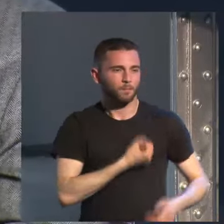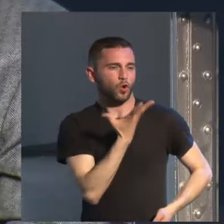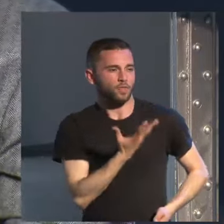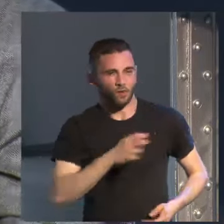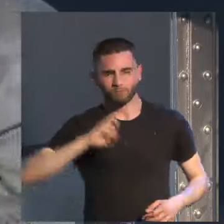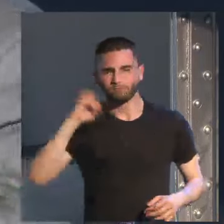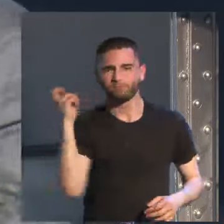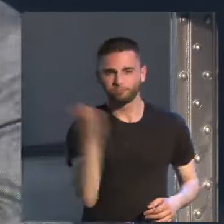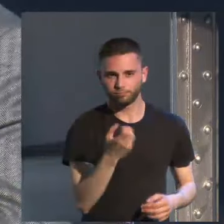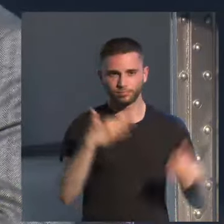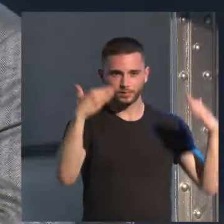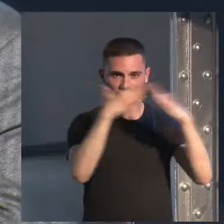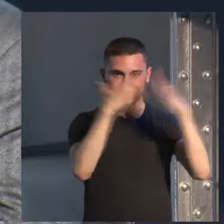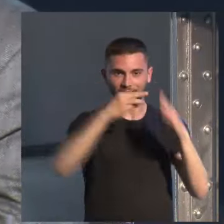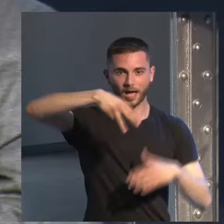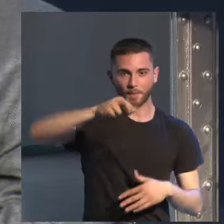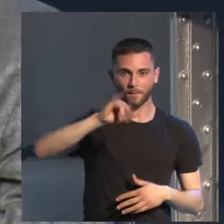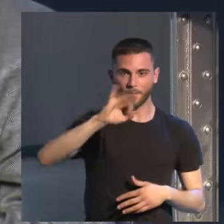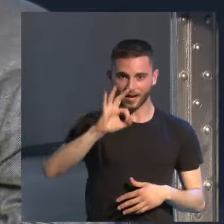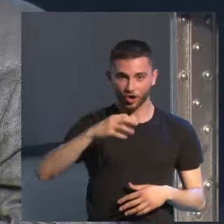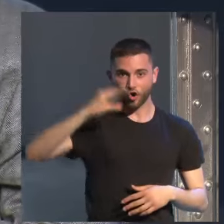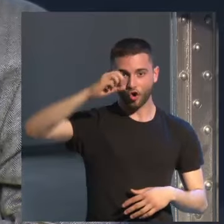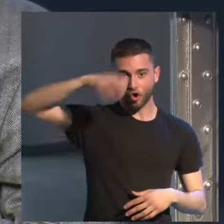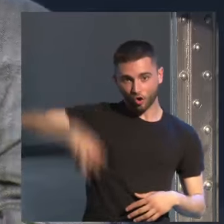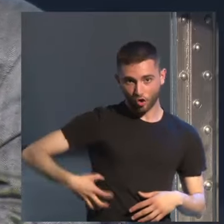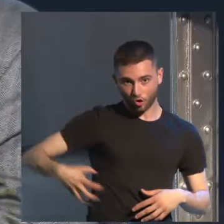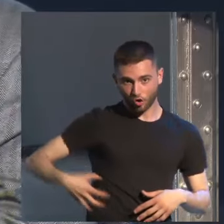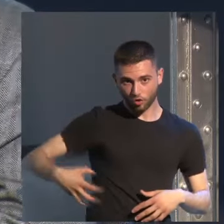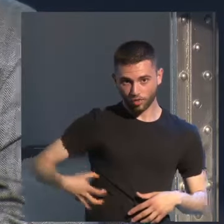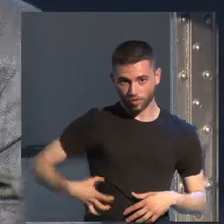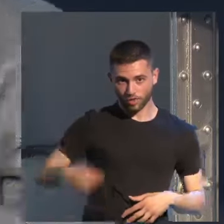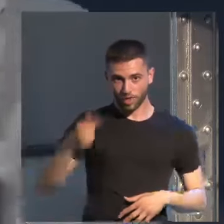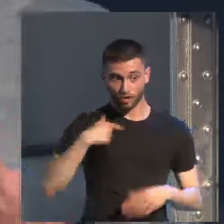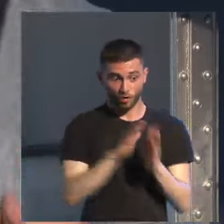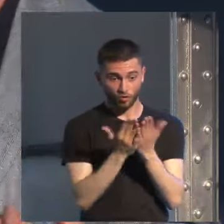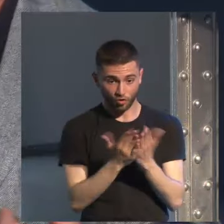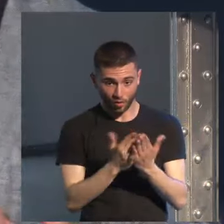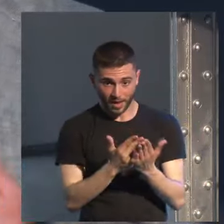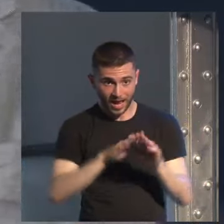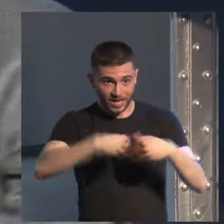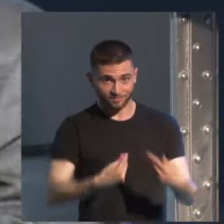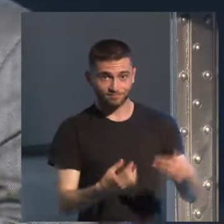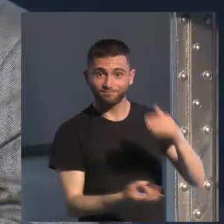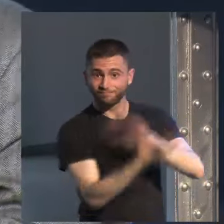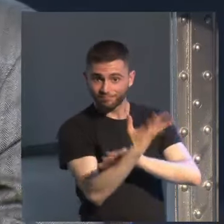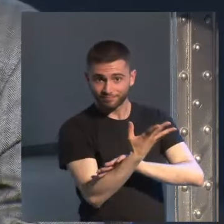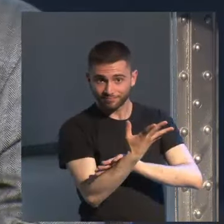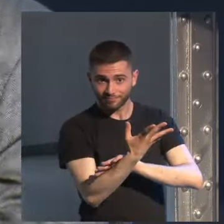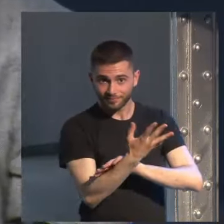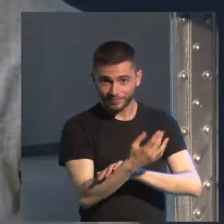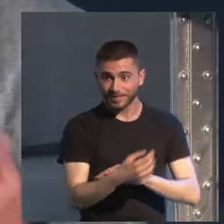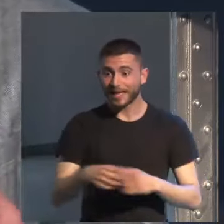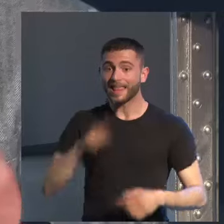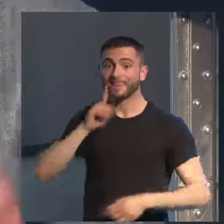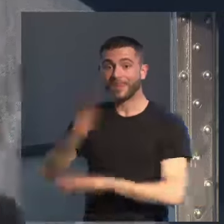la casa de Mario Conde que que yo creé en mis novelas no se parece a la que encontró el director